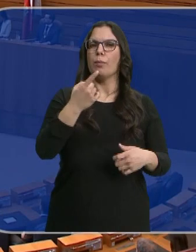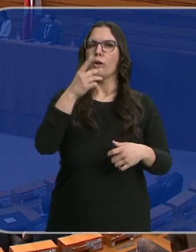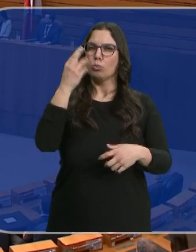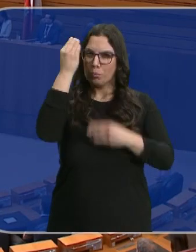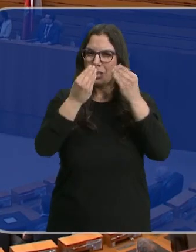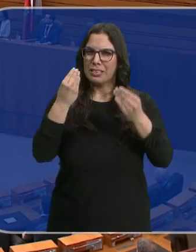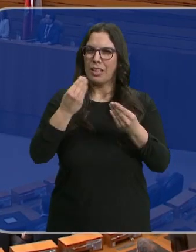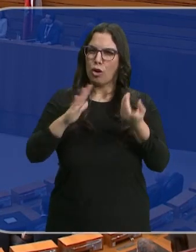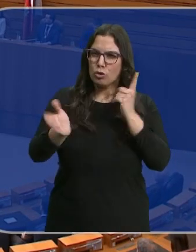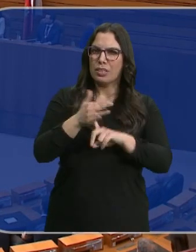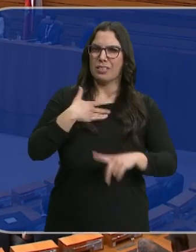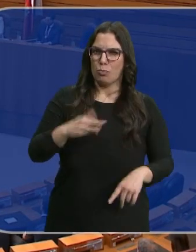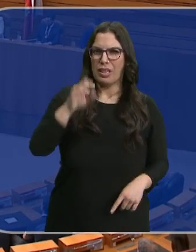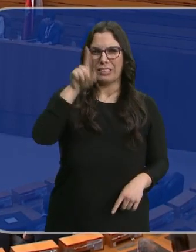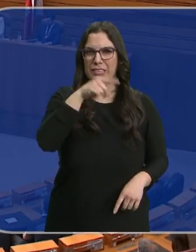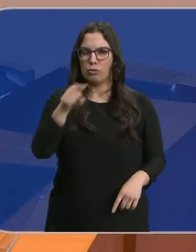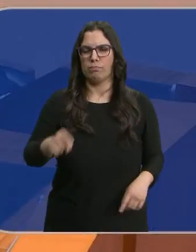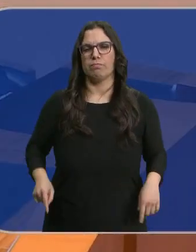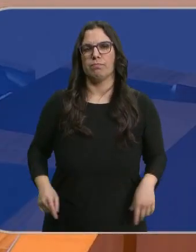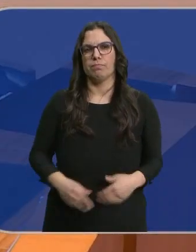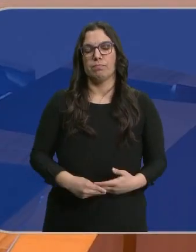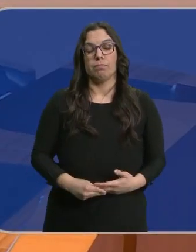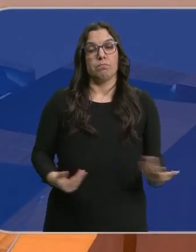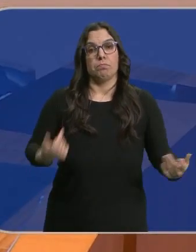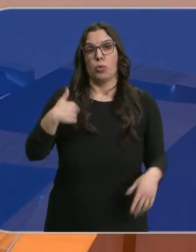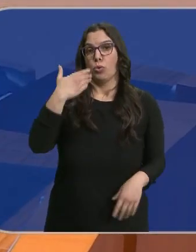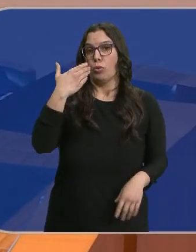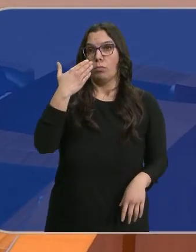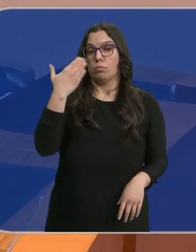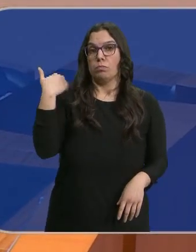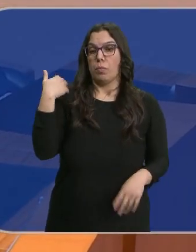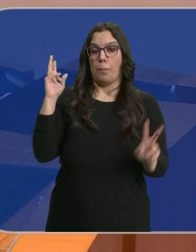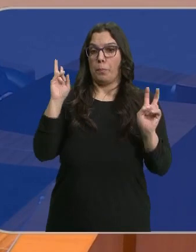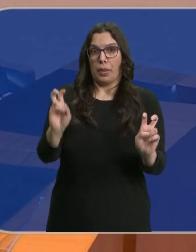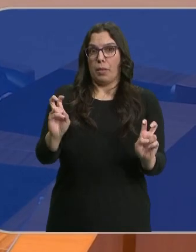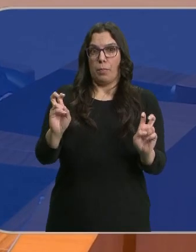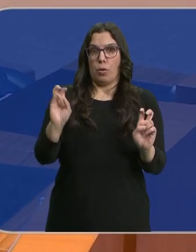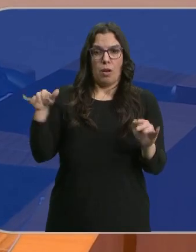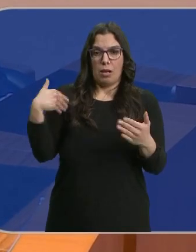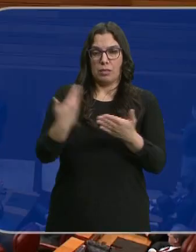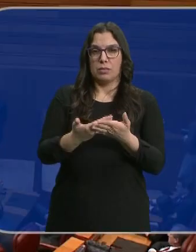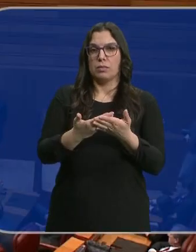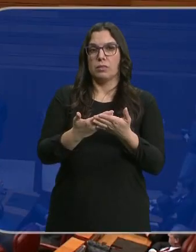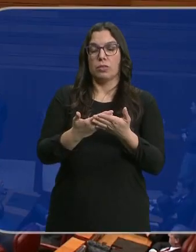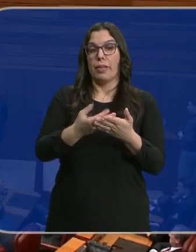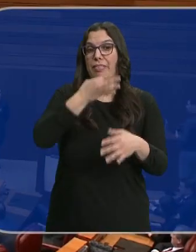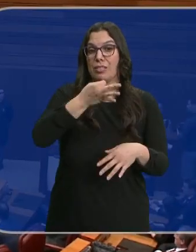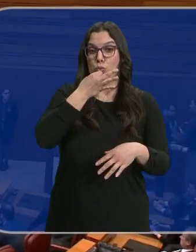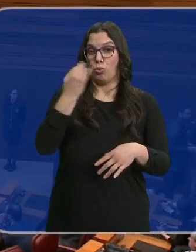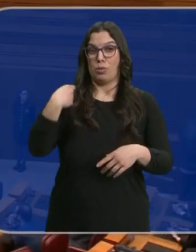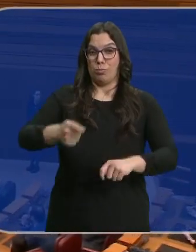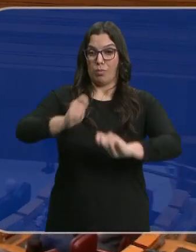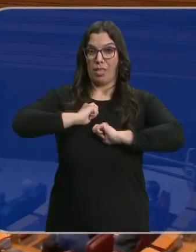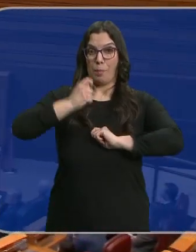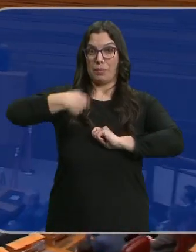¿confían que se pueda alcanzar ese diálogo y ese consenso? Bueno, yo como te decía, desde el primer día en el discurso de